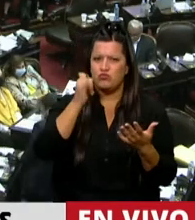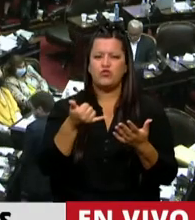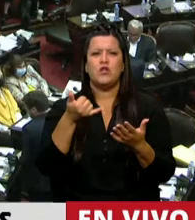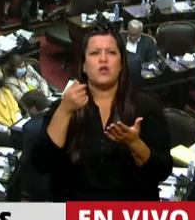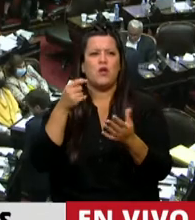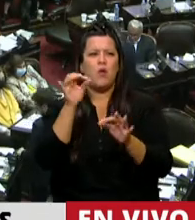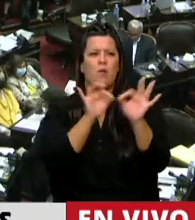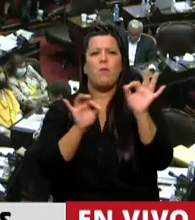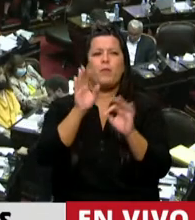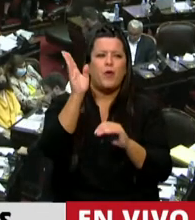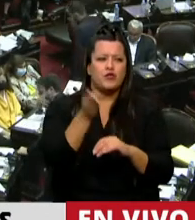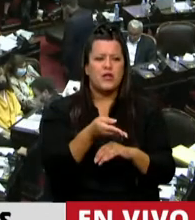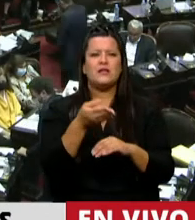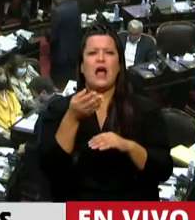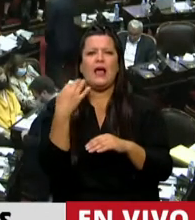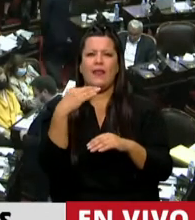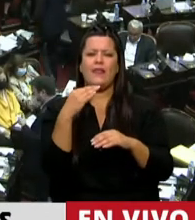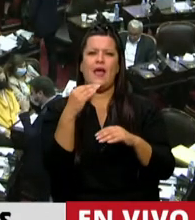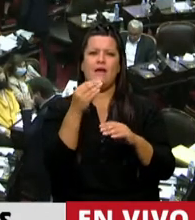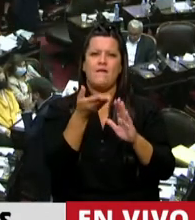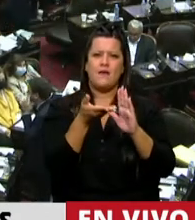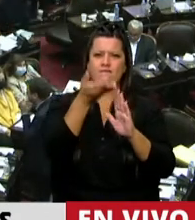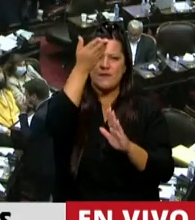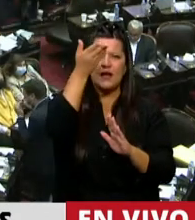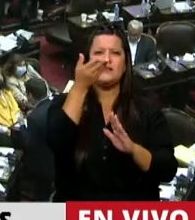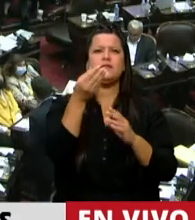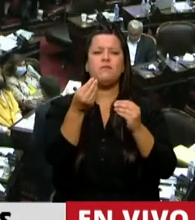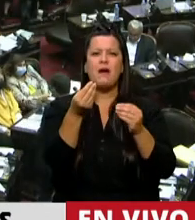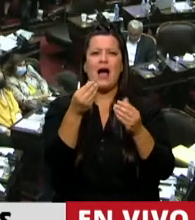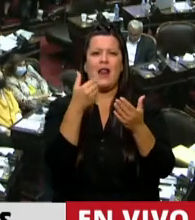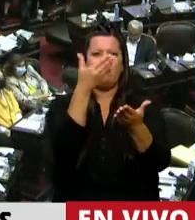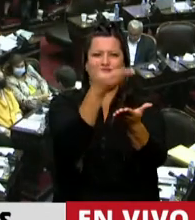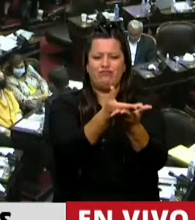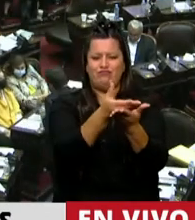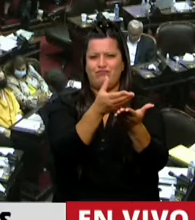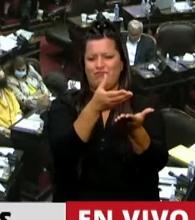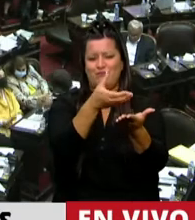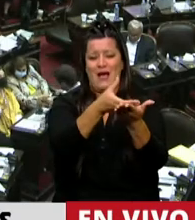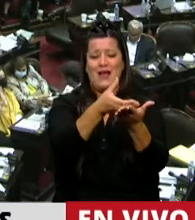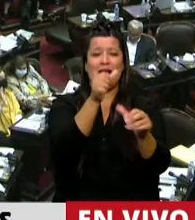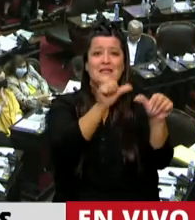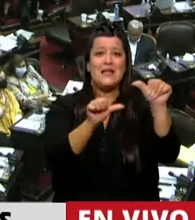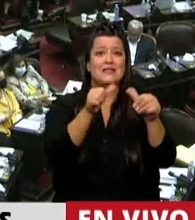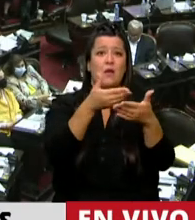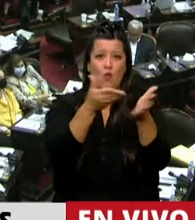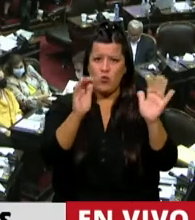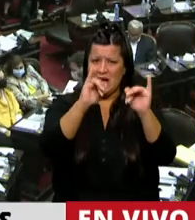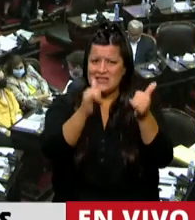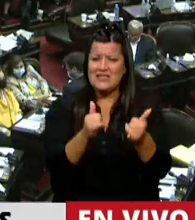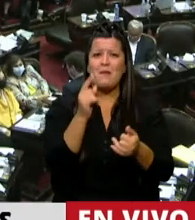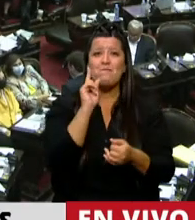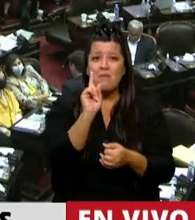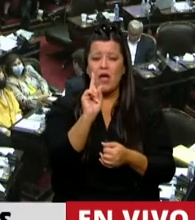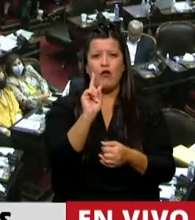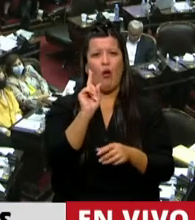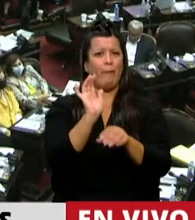porcentajes, que hay que aumentar los porcentajes del PBI destinados a la ciencia pública. No podemos poner como